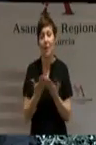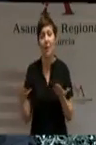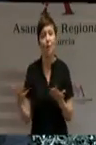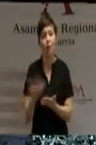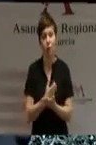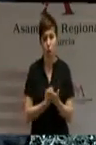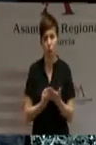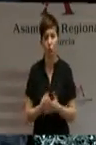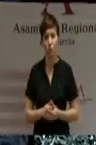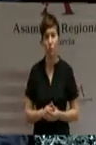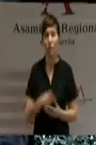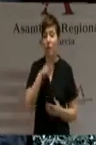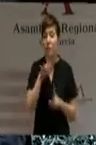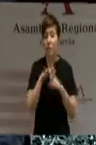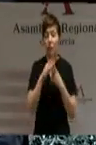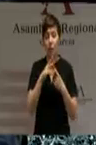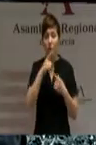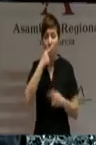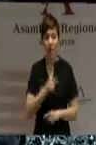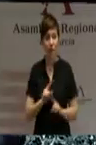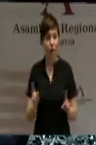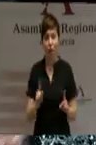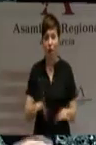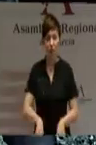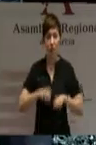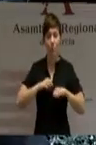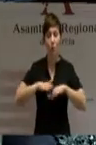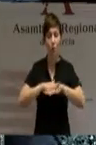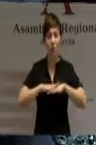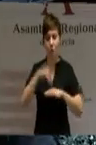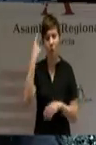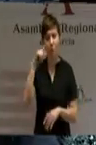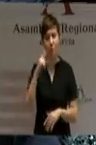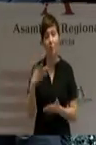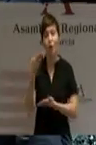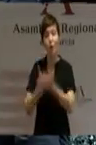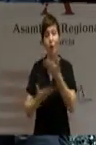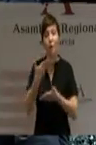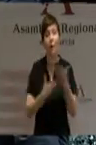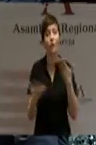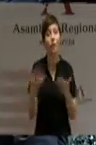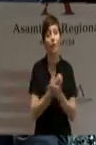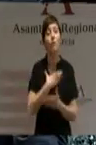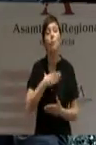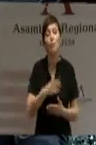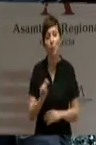No es un momento fácil para gobernar, pero si todos colaboramos se hará con éxito.